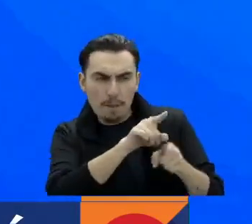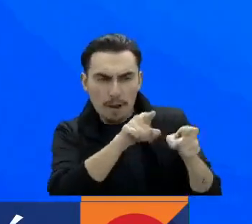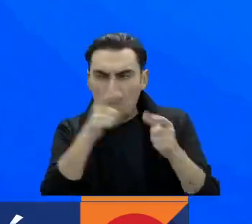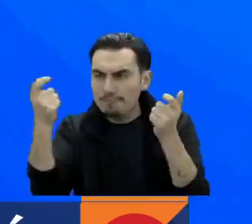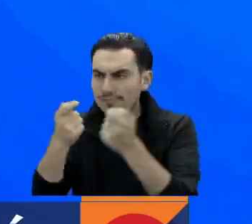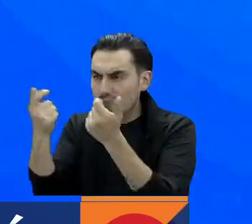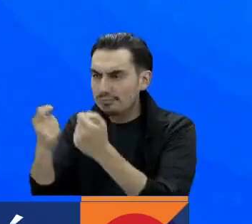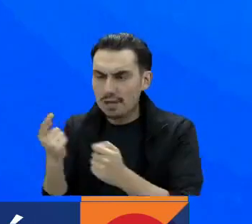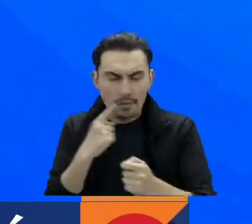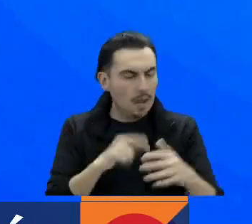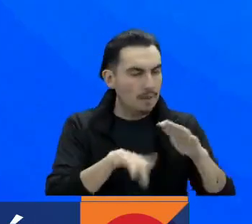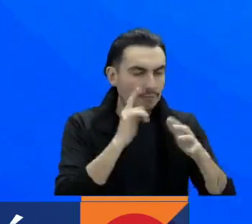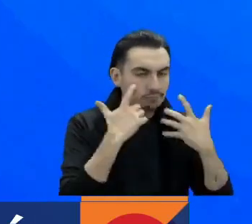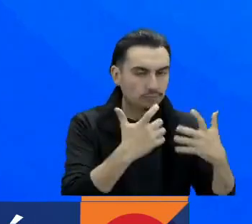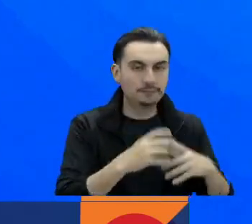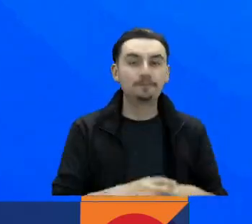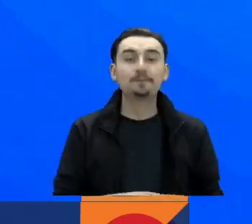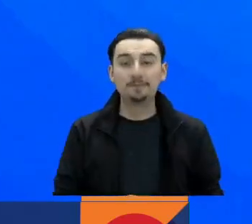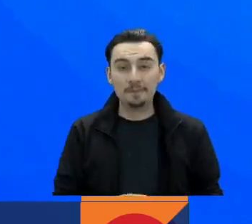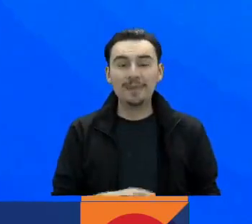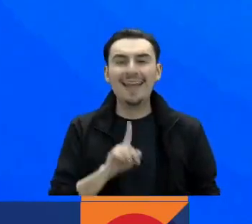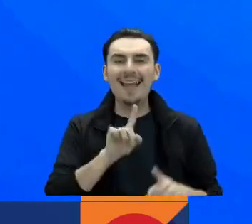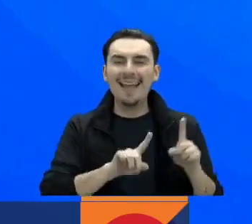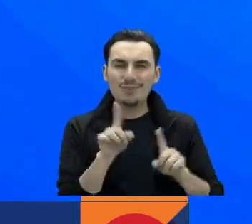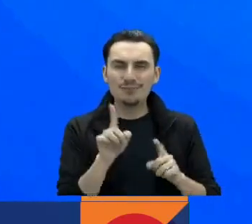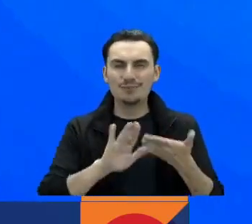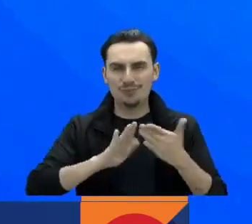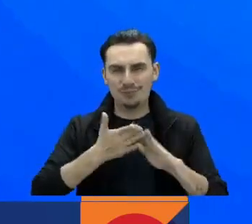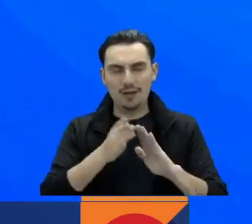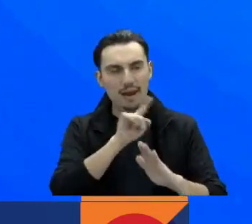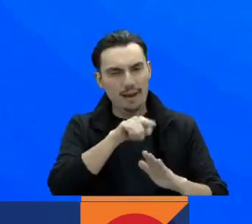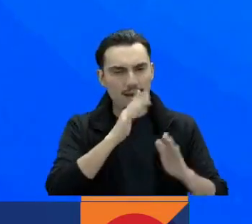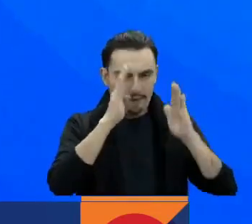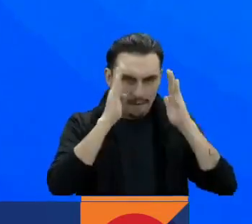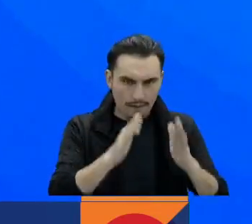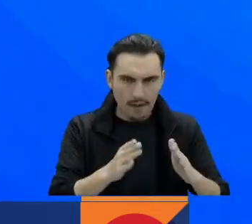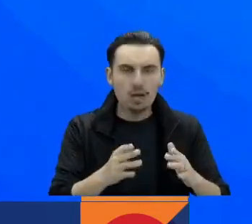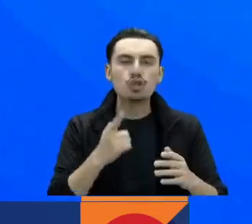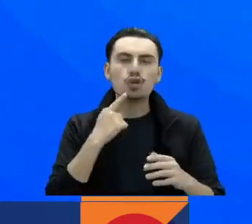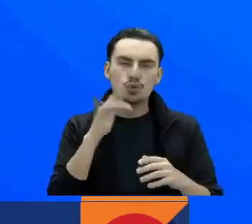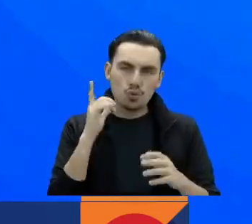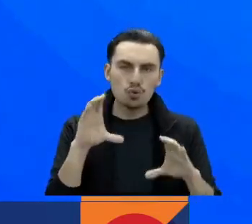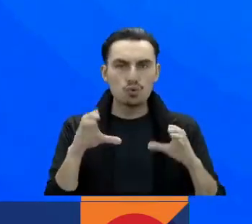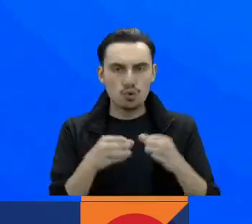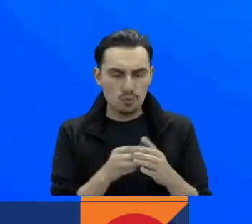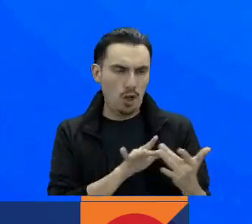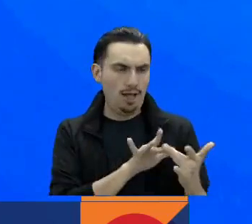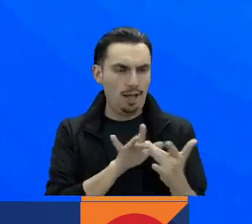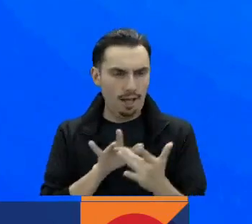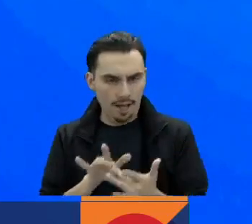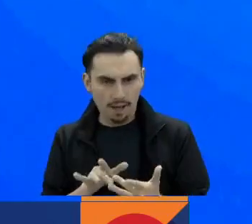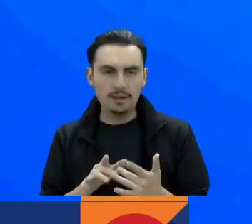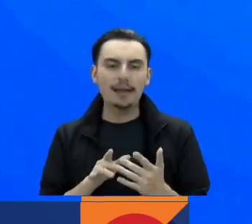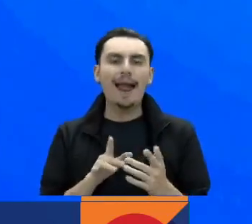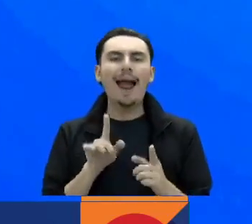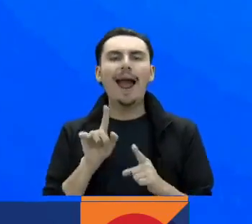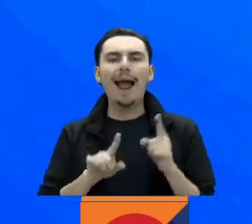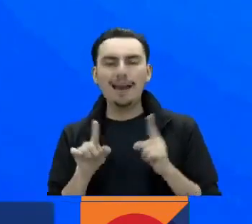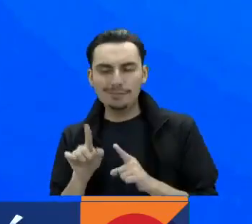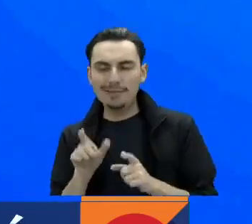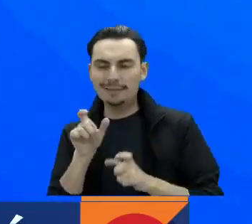Y la vacuna solamente va a estar confinada en las poblaciones priorizadas, entre ellos poblaciones de riesgo, contactos, algunas personas